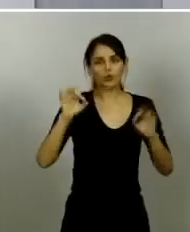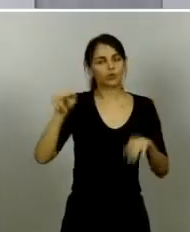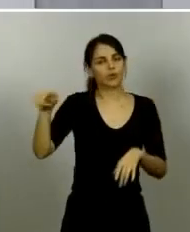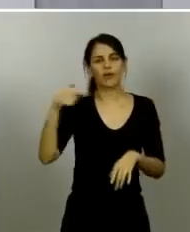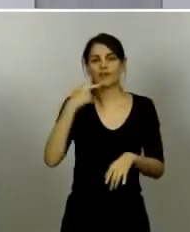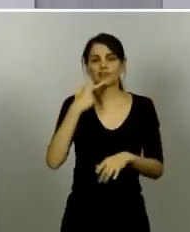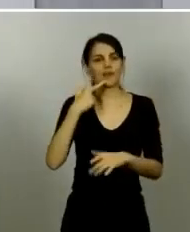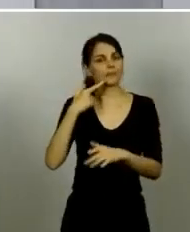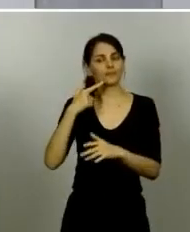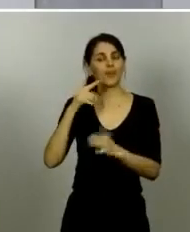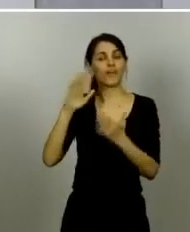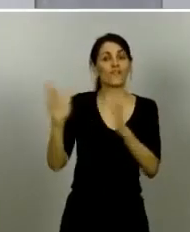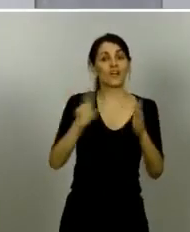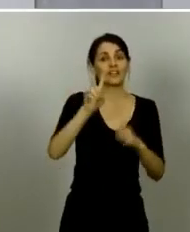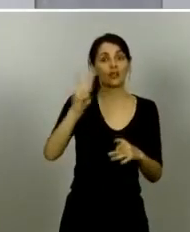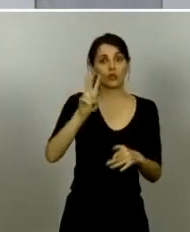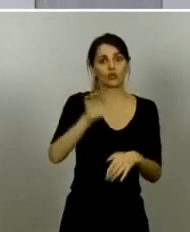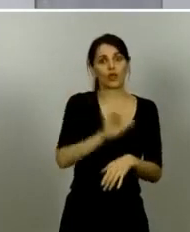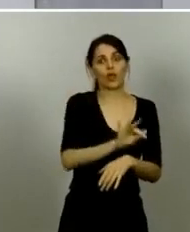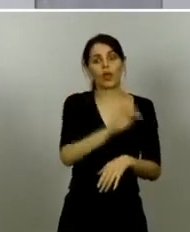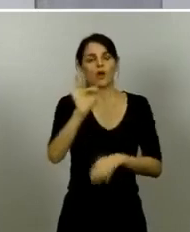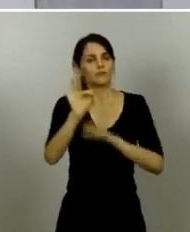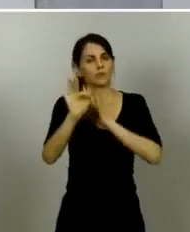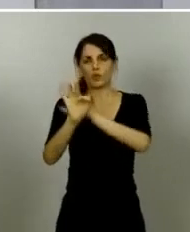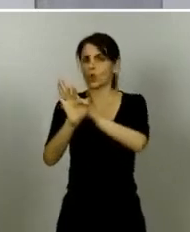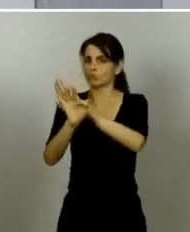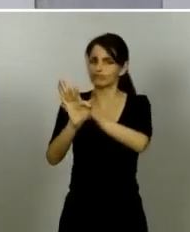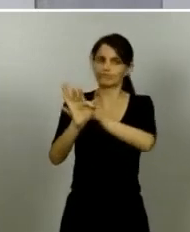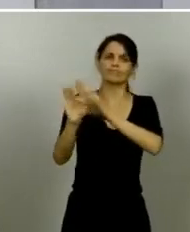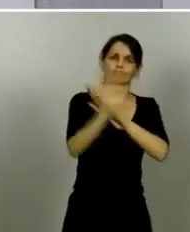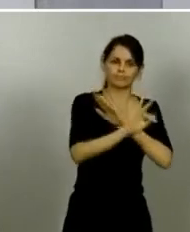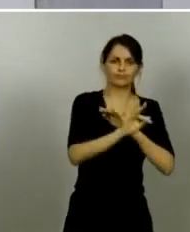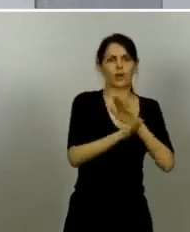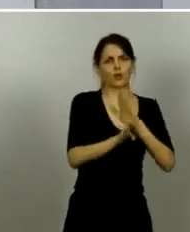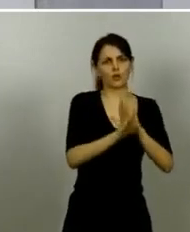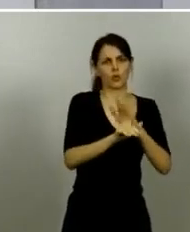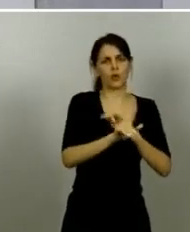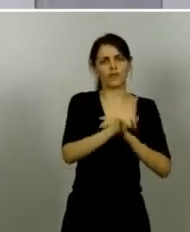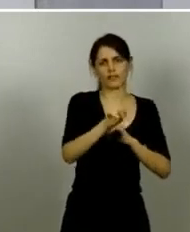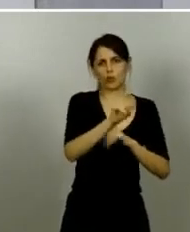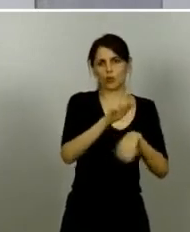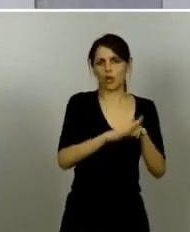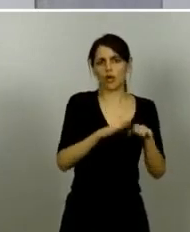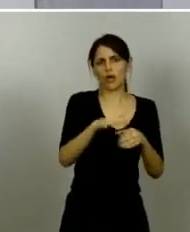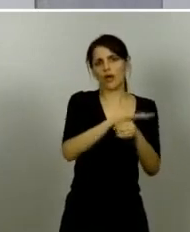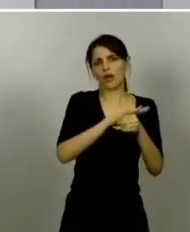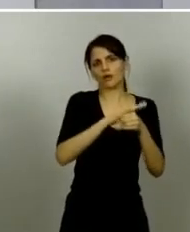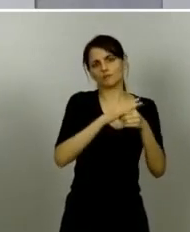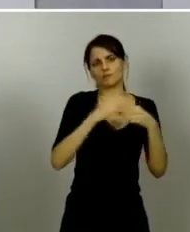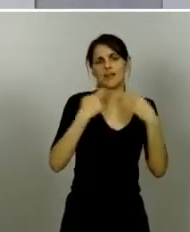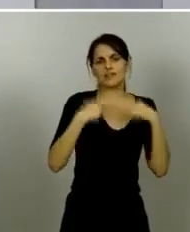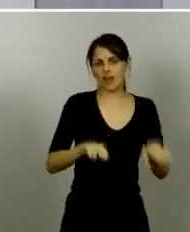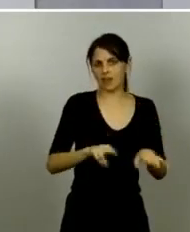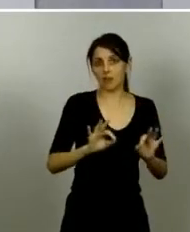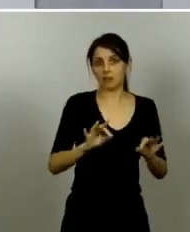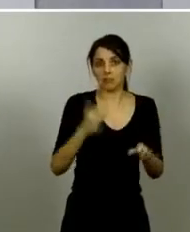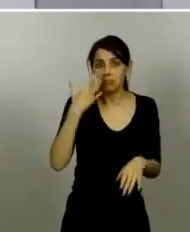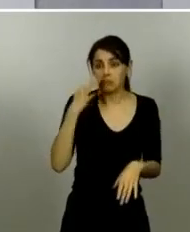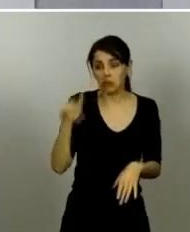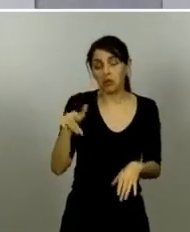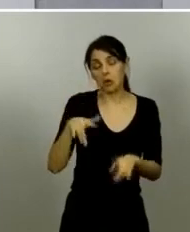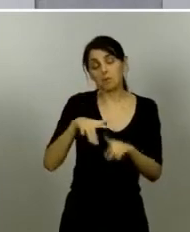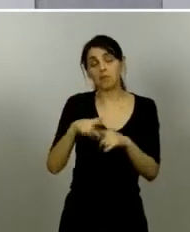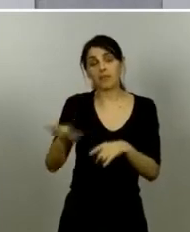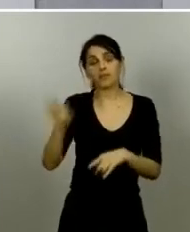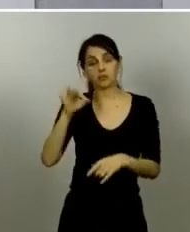fase 2 en la región sanitaria en zona sanitaria de Lérida y hoy que es una decisión acertada el tener prudencia el ver darse una semana más a ver